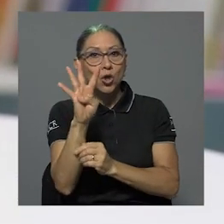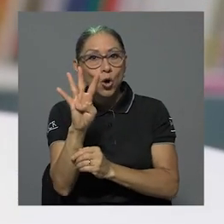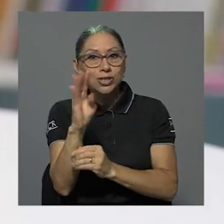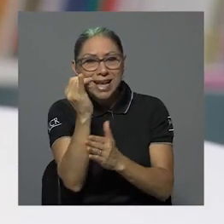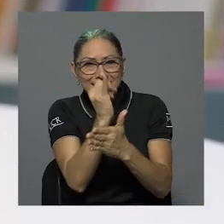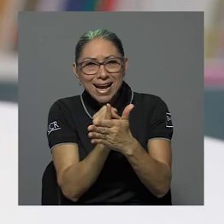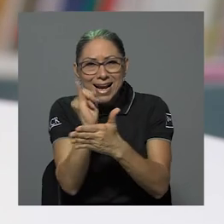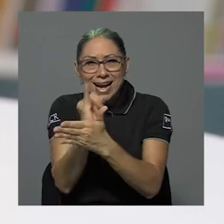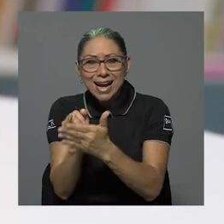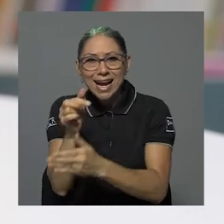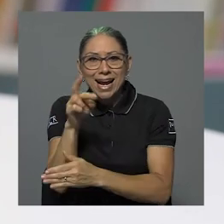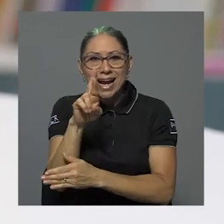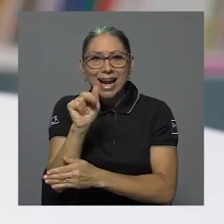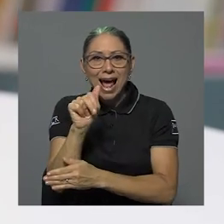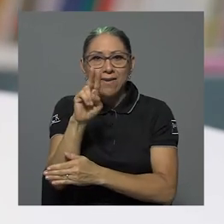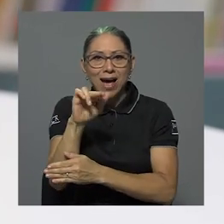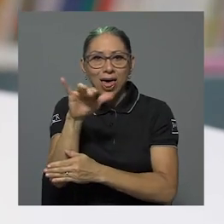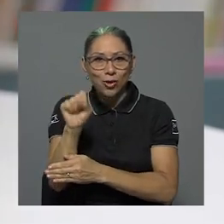enriquecen el texto.